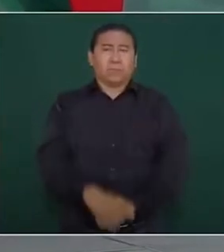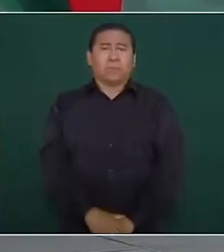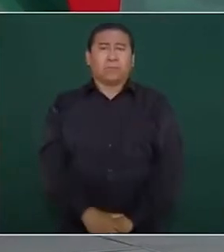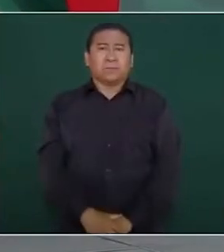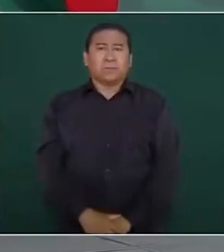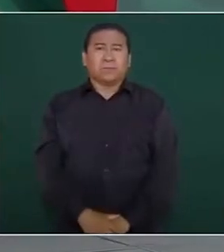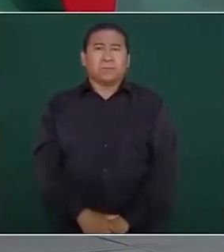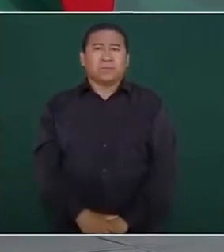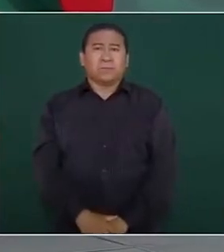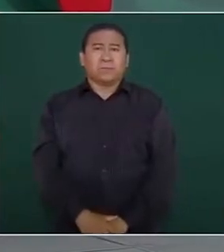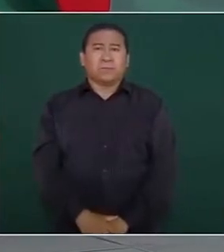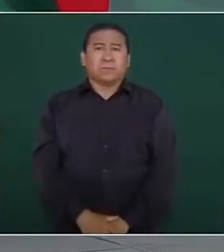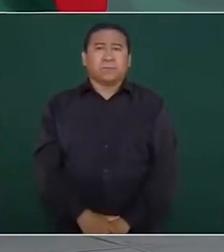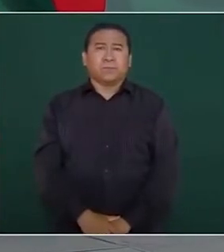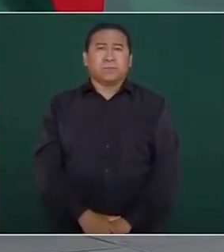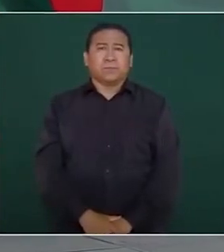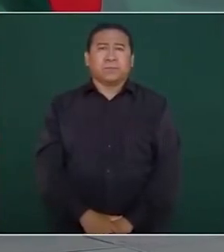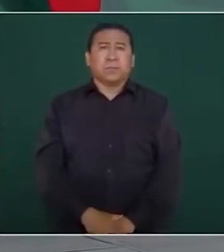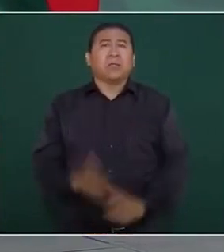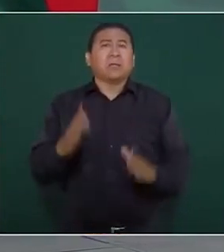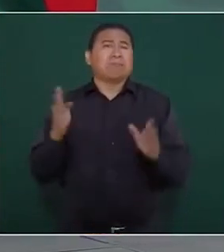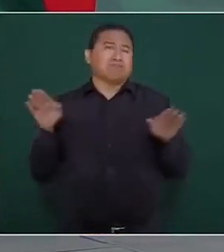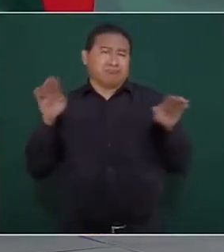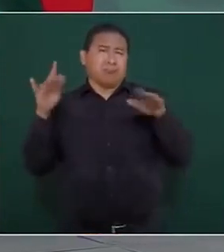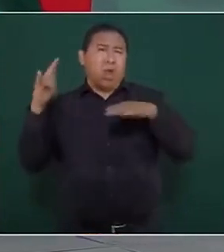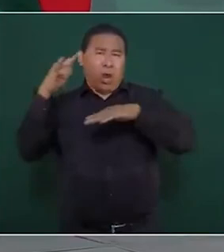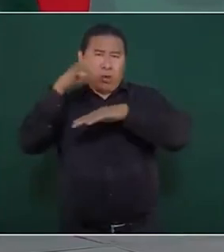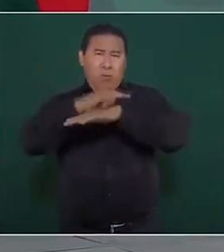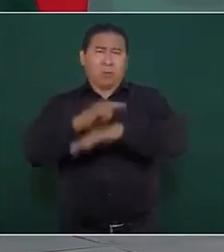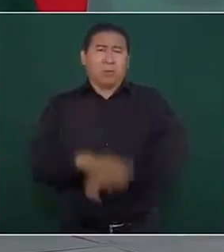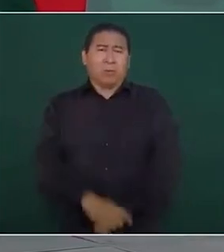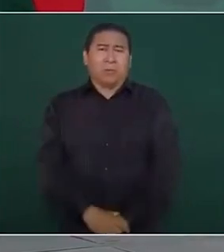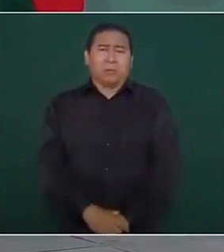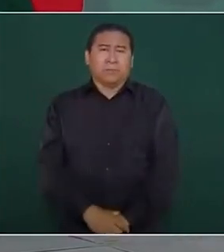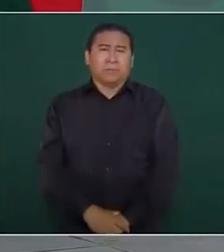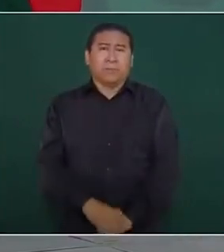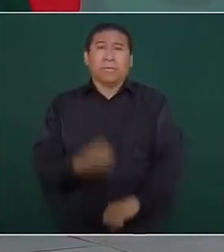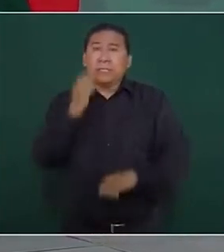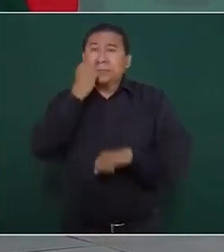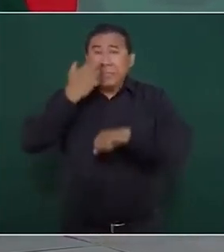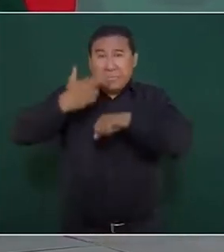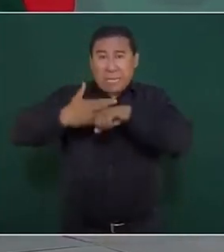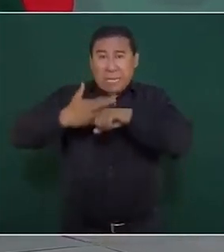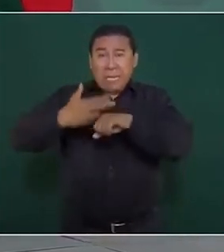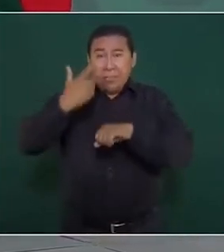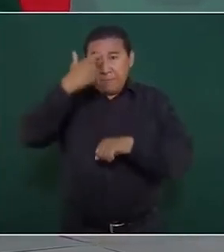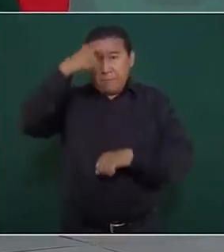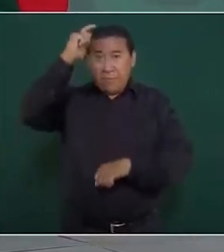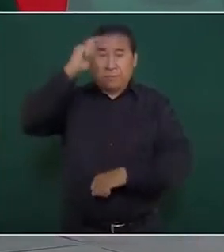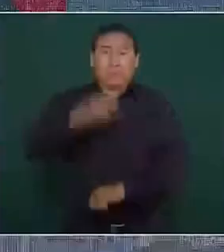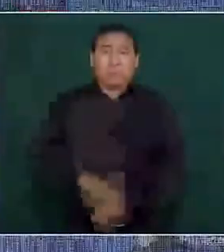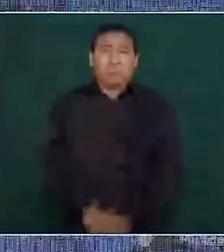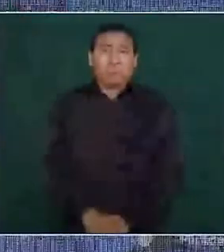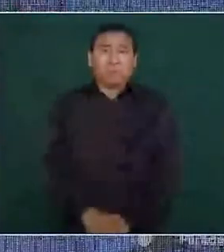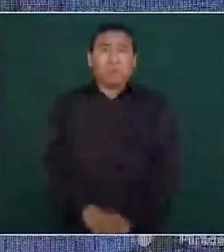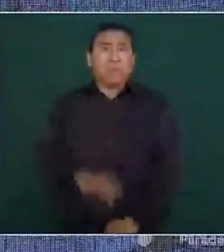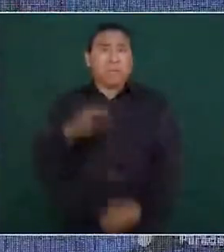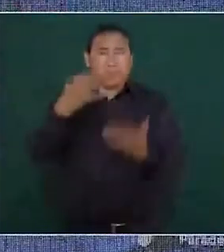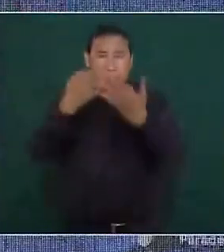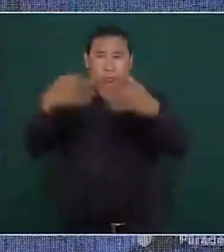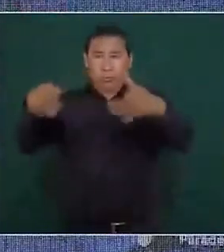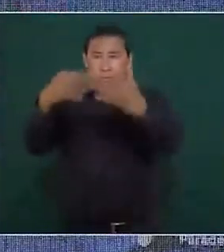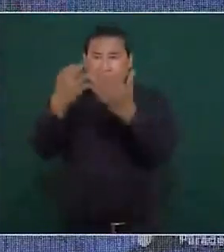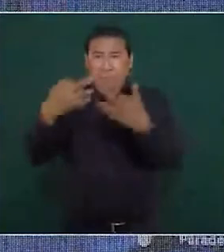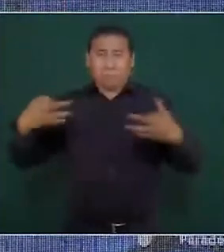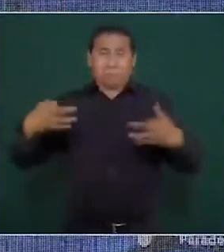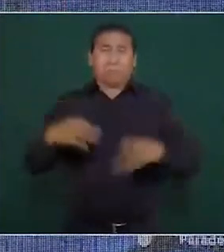el campo aéreo de la Secretaría de Marina, más otros terrenos